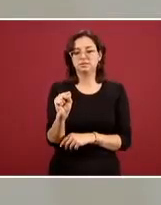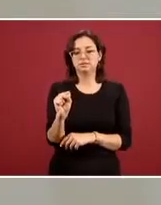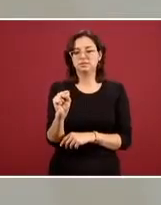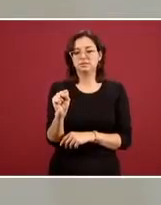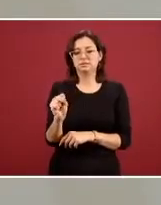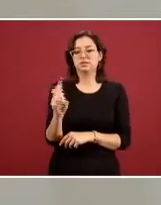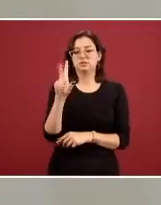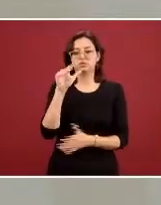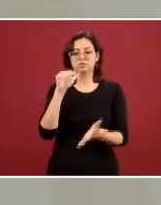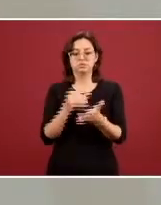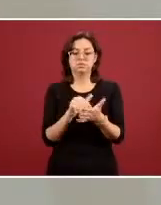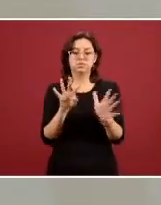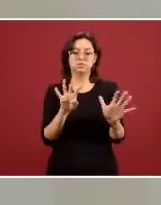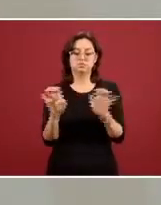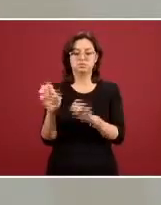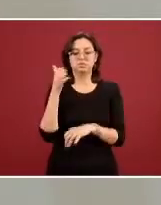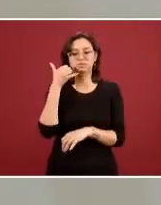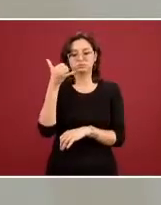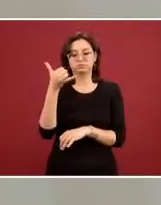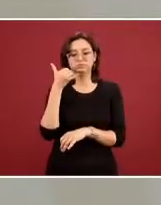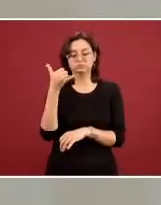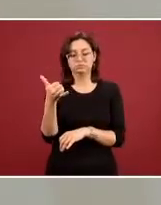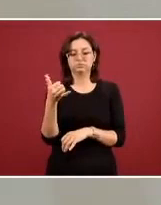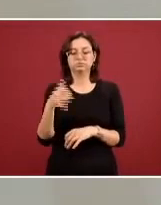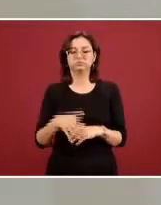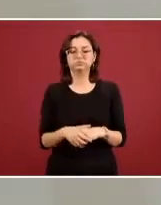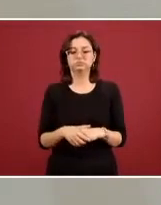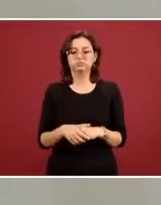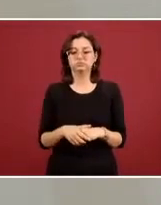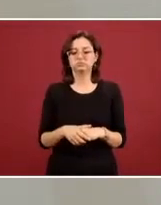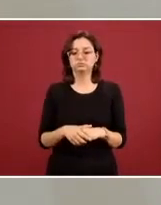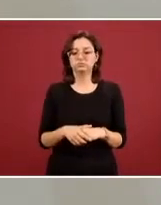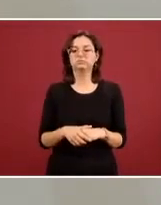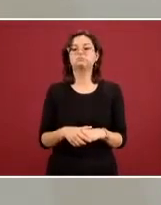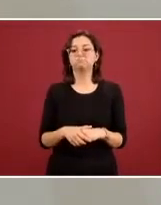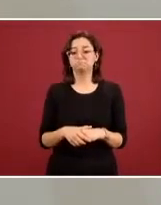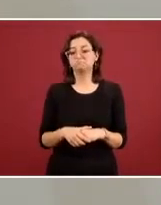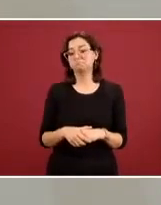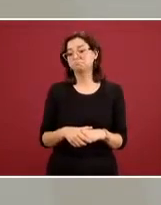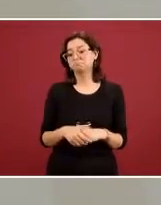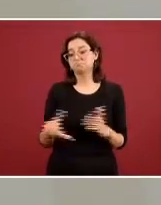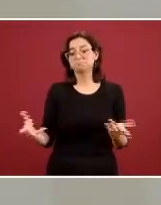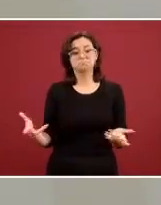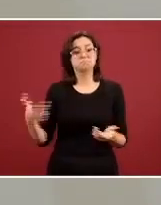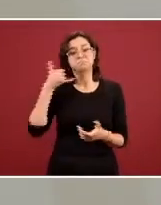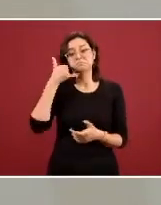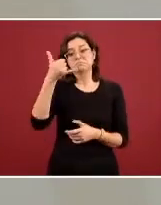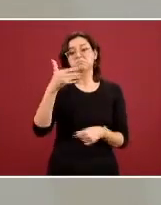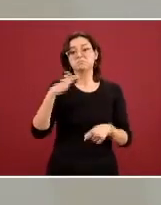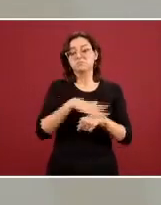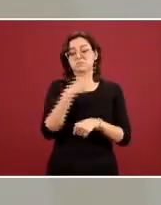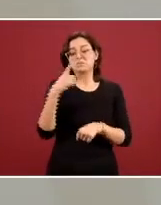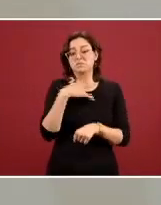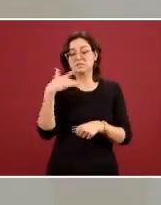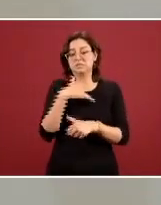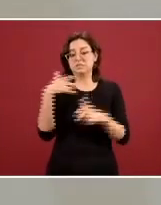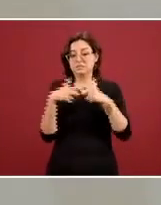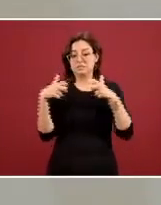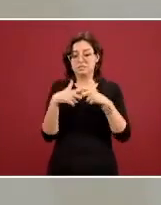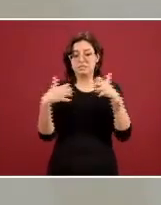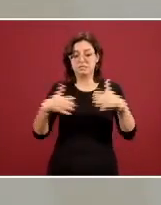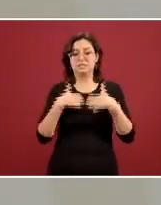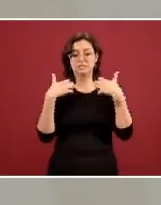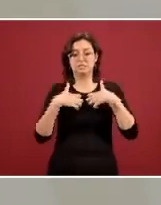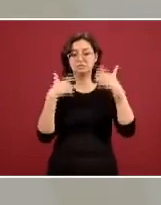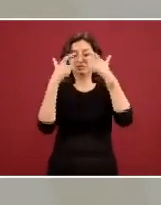fueron casi 2.900 llamadas si los motivos de las llamadas han sido por crisis por ansiedad enojo, estrés